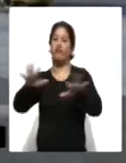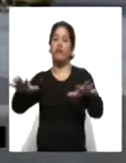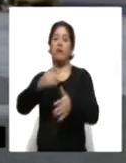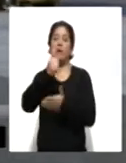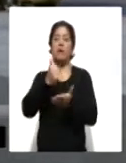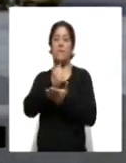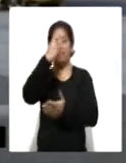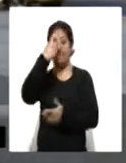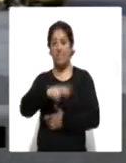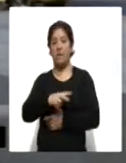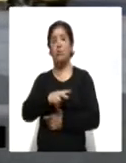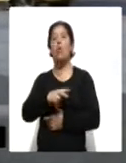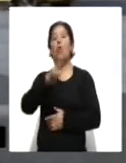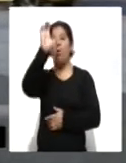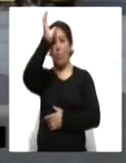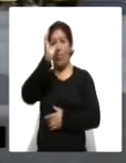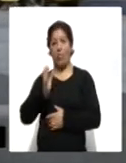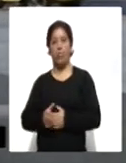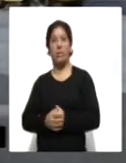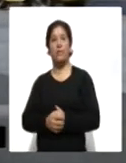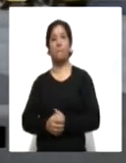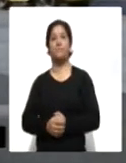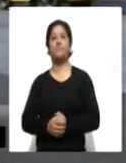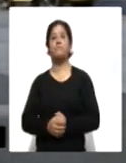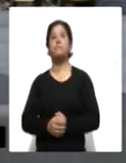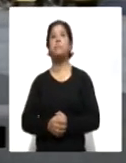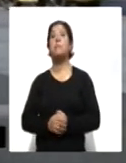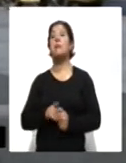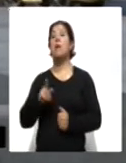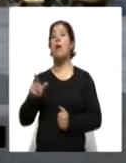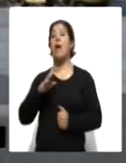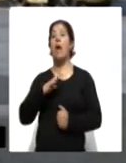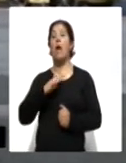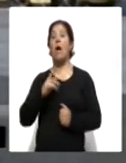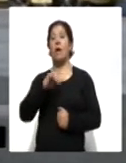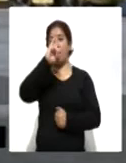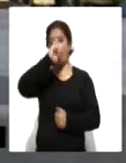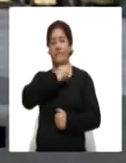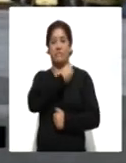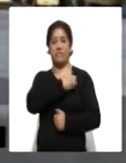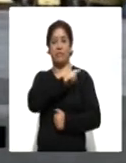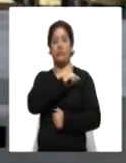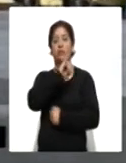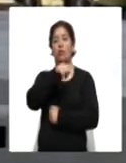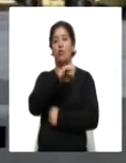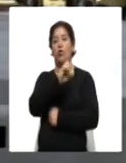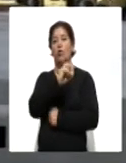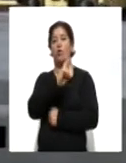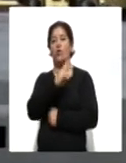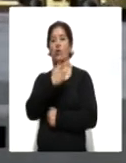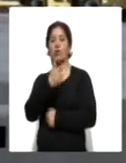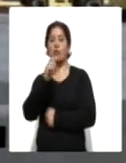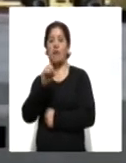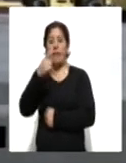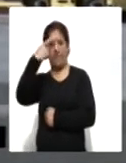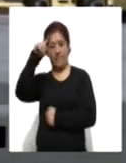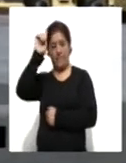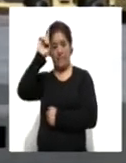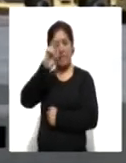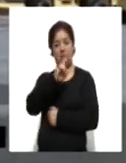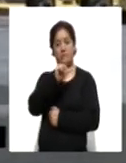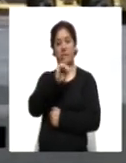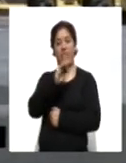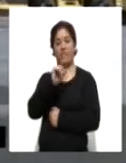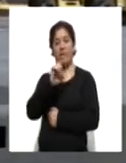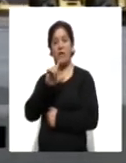México y Saltillo, Coahuila. A su llegada fueron recibidas por los secretarios de salud Jorge Alcocer, de Marina, Rafael Ojeda, de